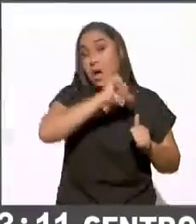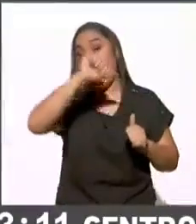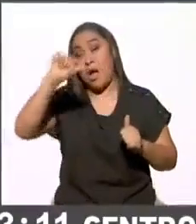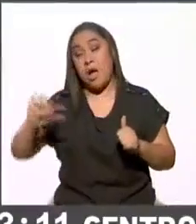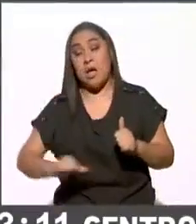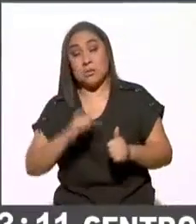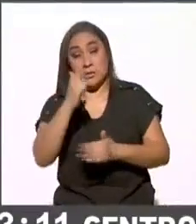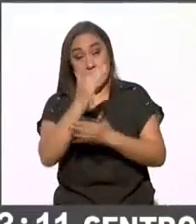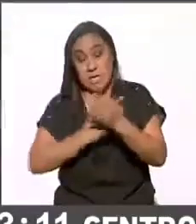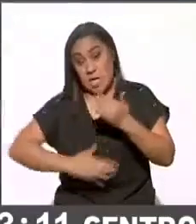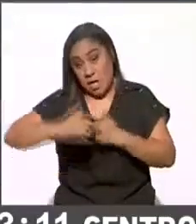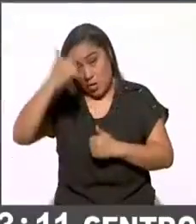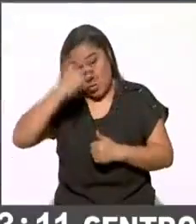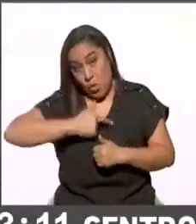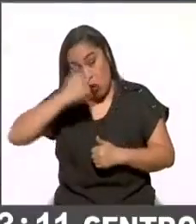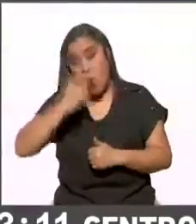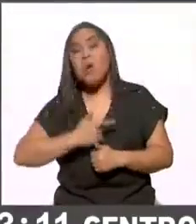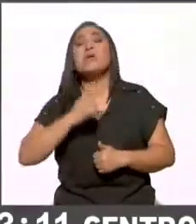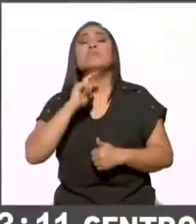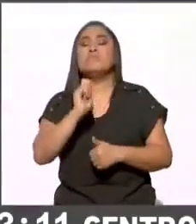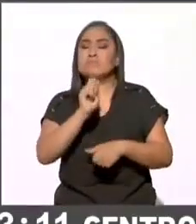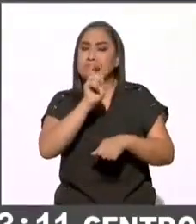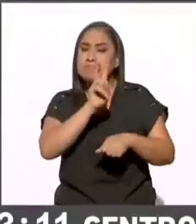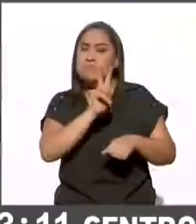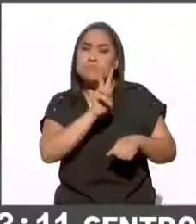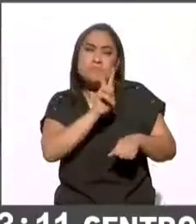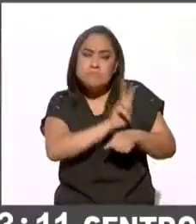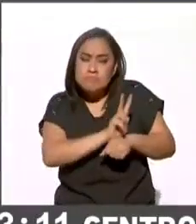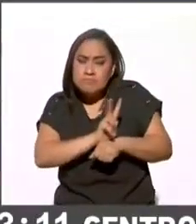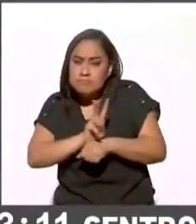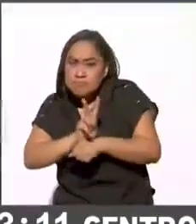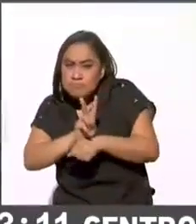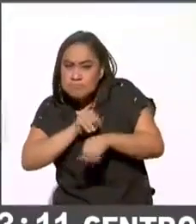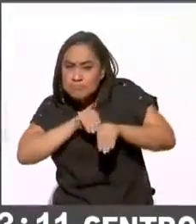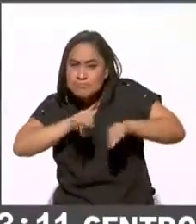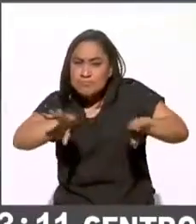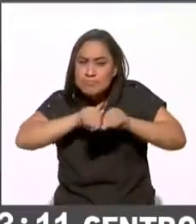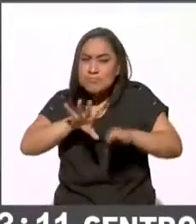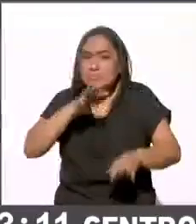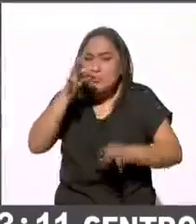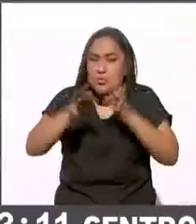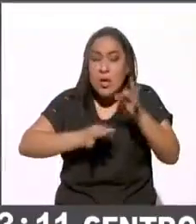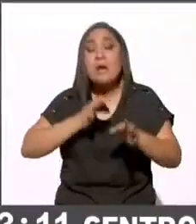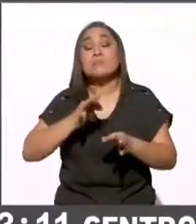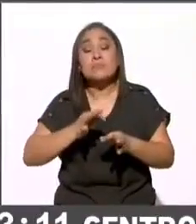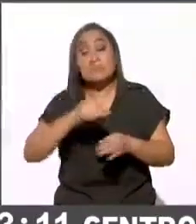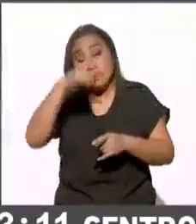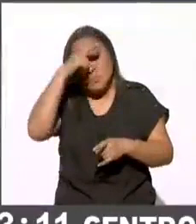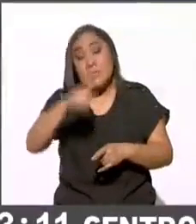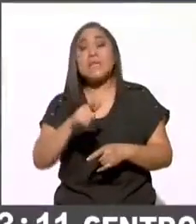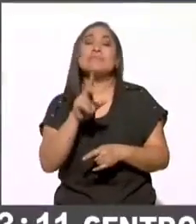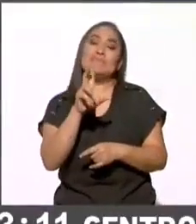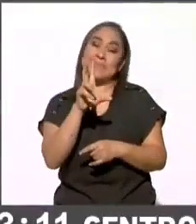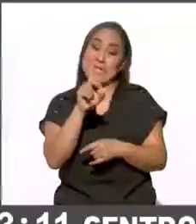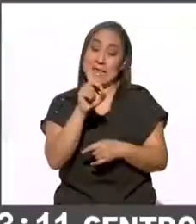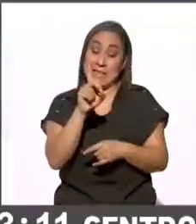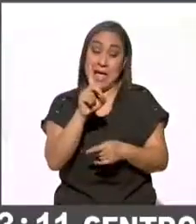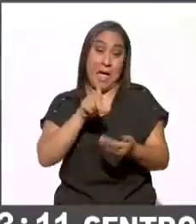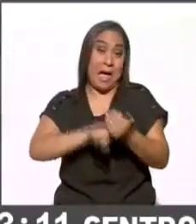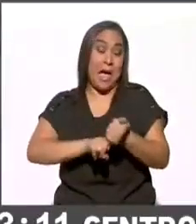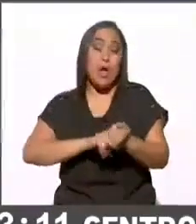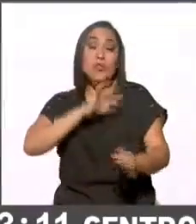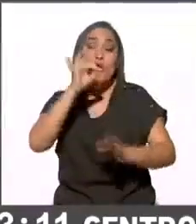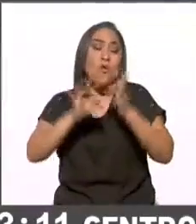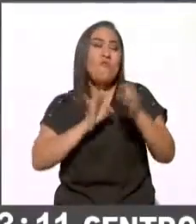y media de la noche, el monitoreo que hizo Infodemia, encontramos en total 30 noticias falsas, lo cual es